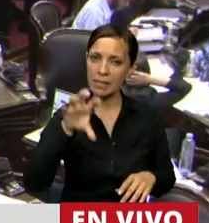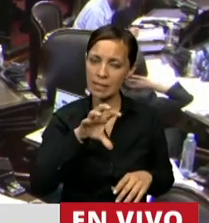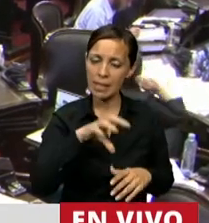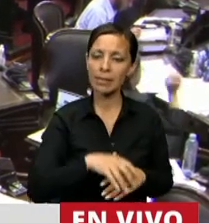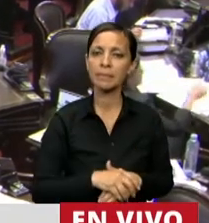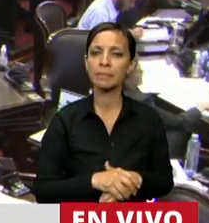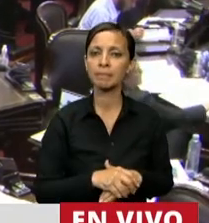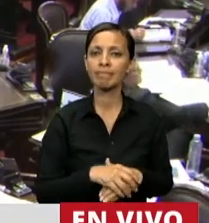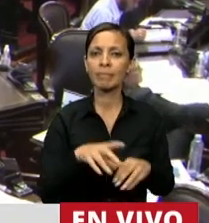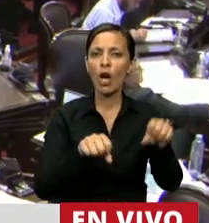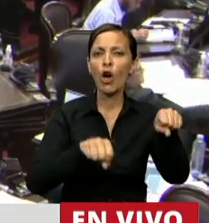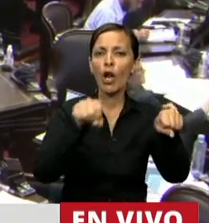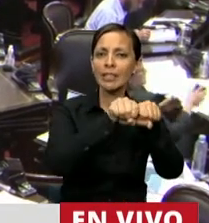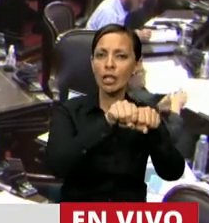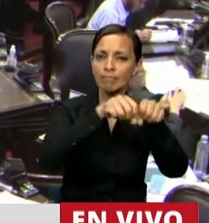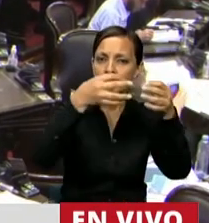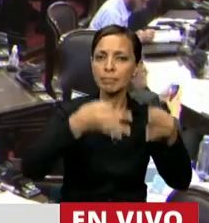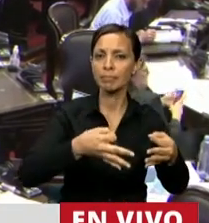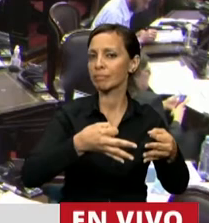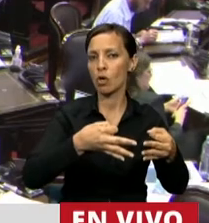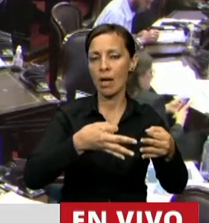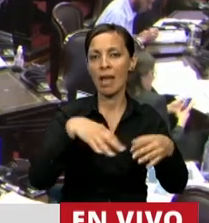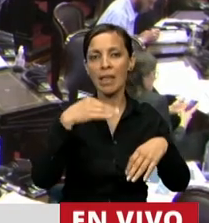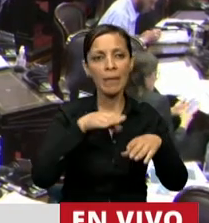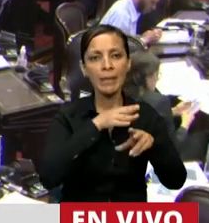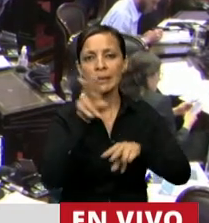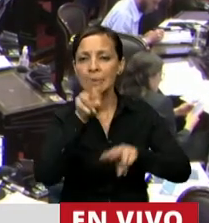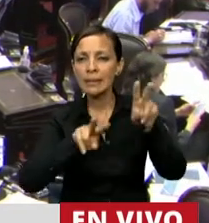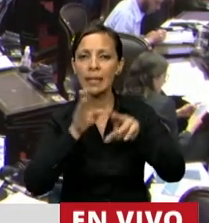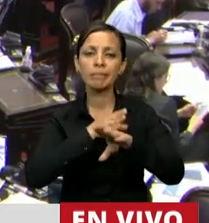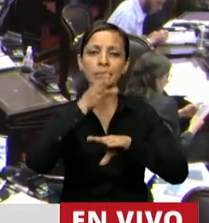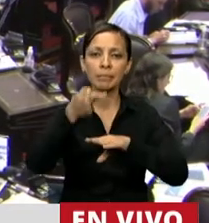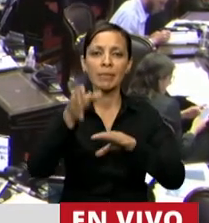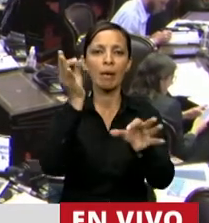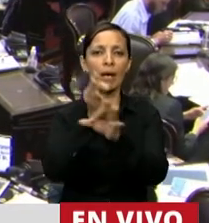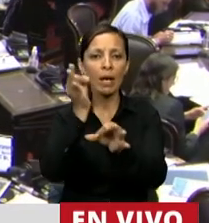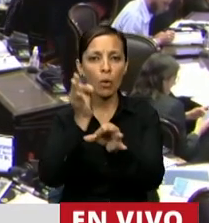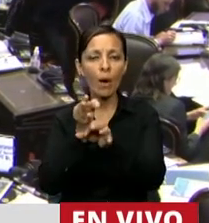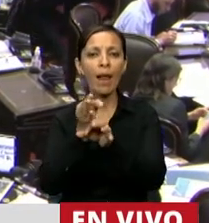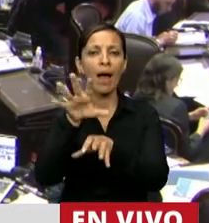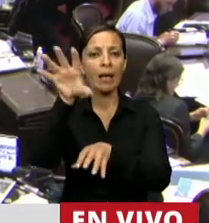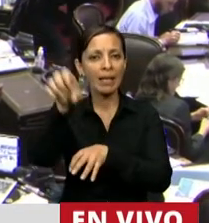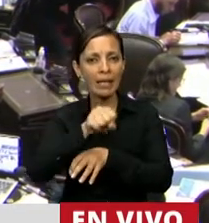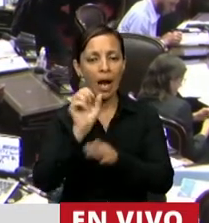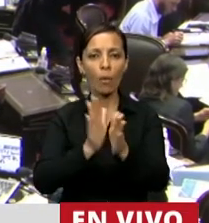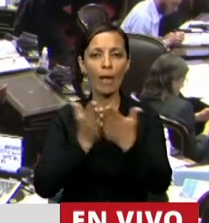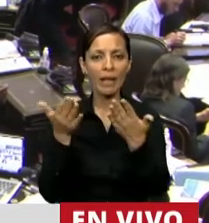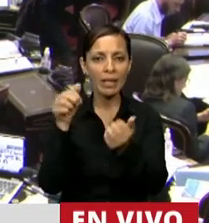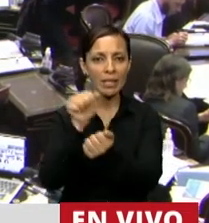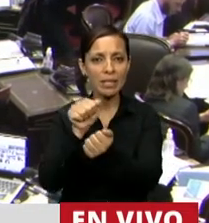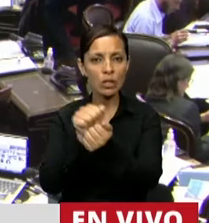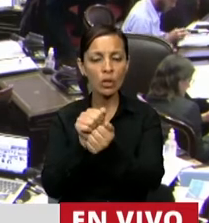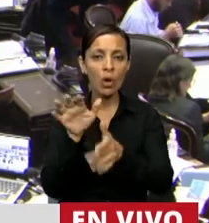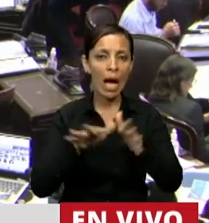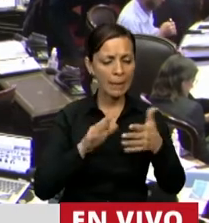que no tienen la conectividad, han tenido que ir a buscar sus cuadernillos en las escuelas para poder hacerlos. Muchas veces solos no han